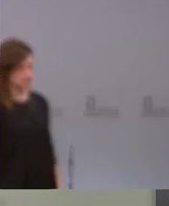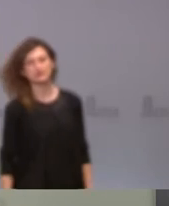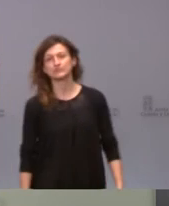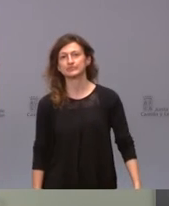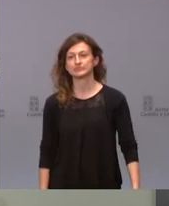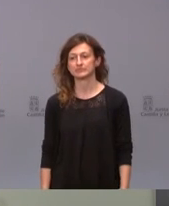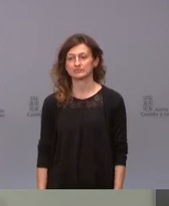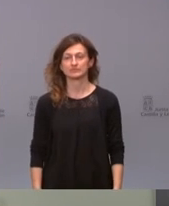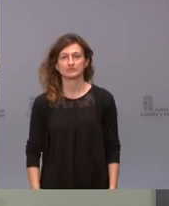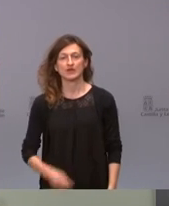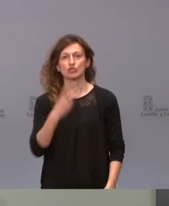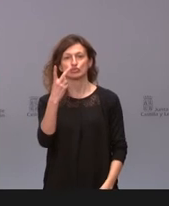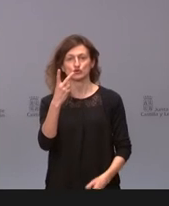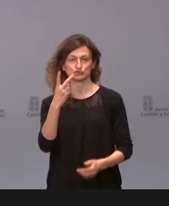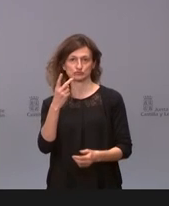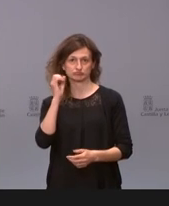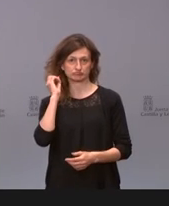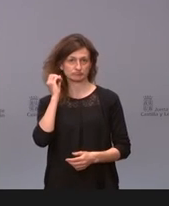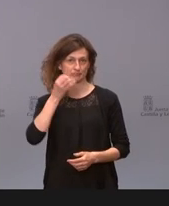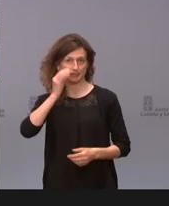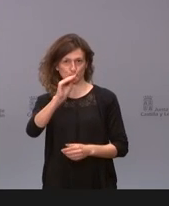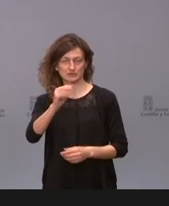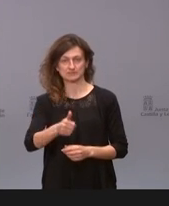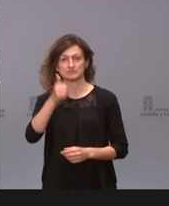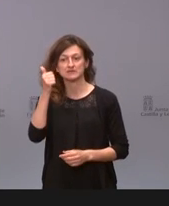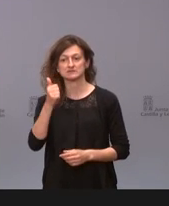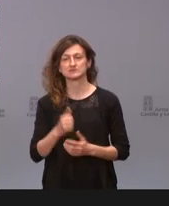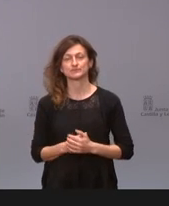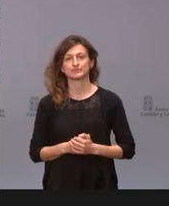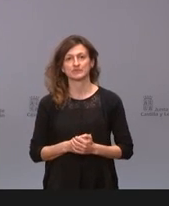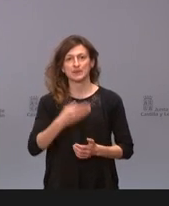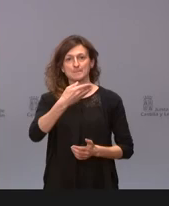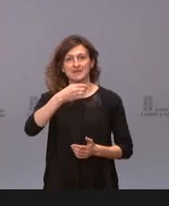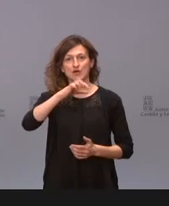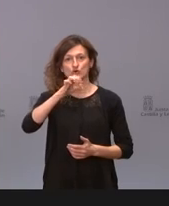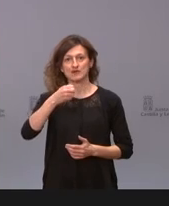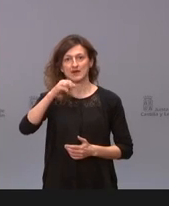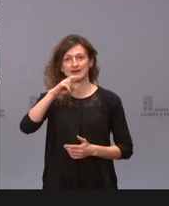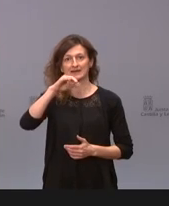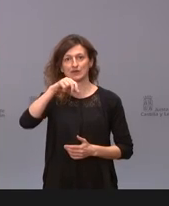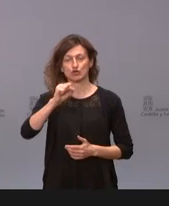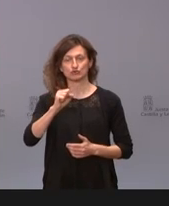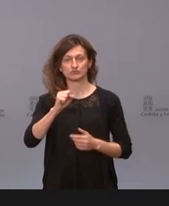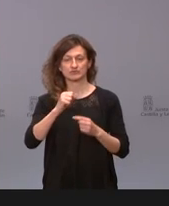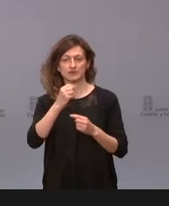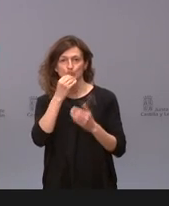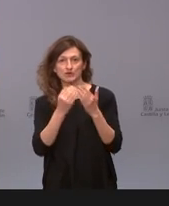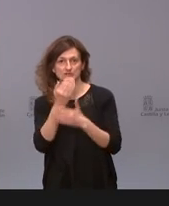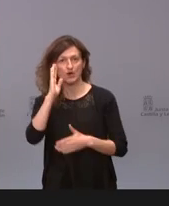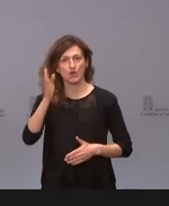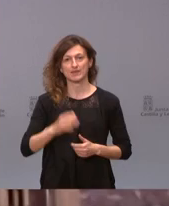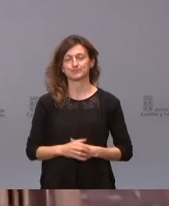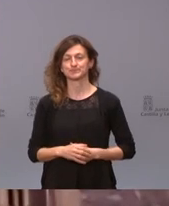dos intervenciones más antes de finalizar la primera de ellas es de Begoña Rincón Segovia Audaz hola Begoña